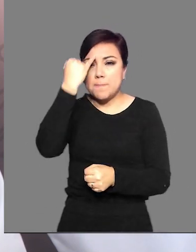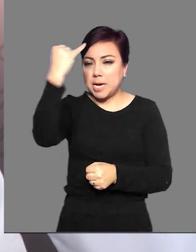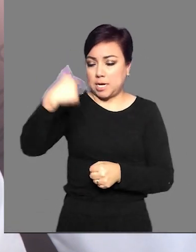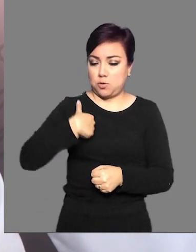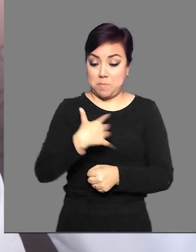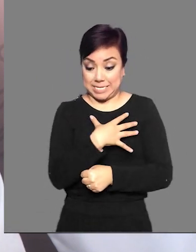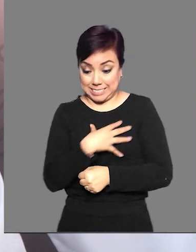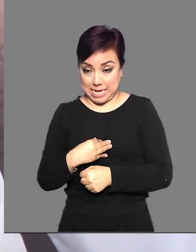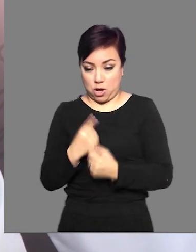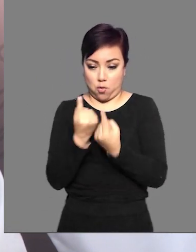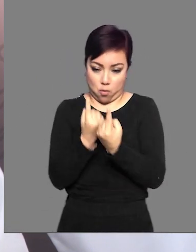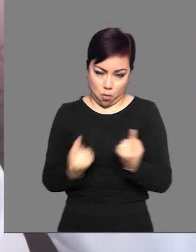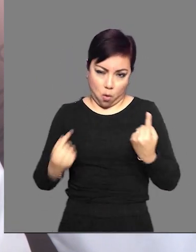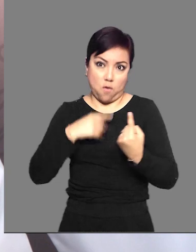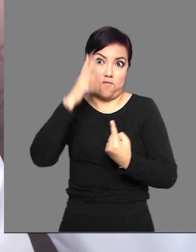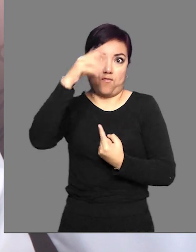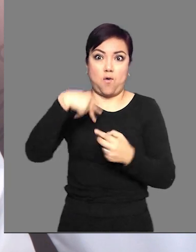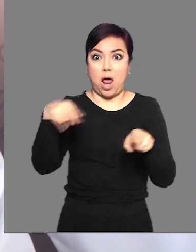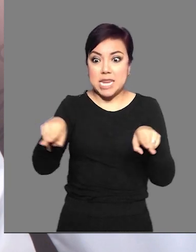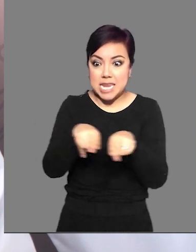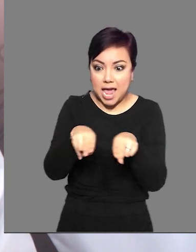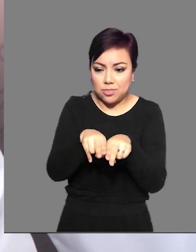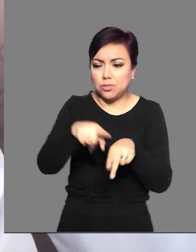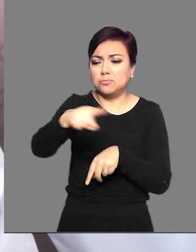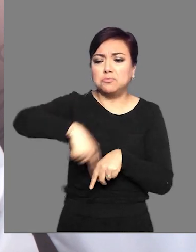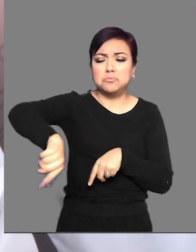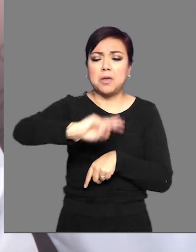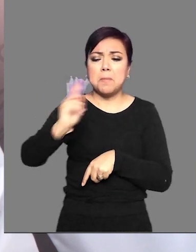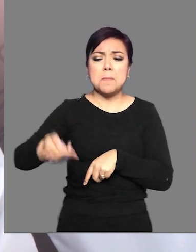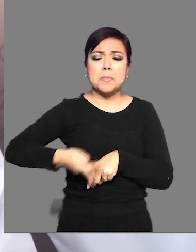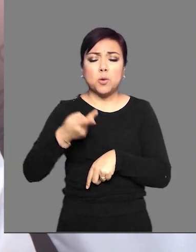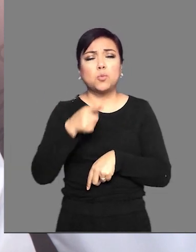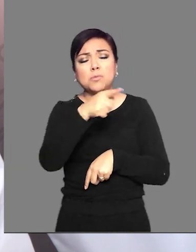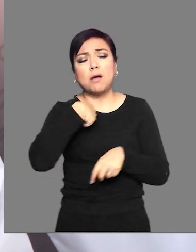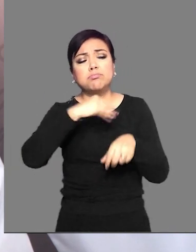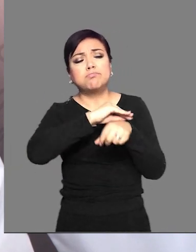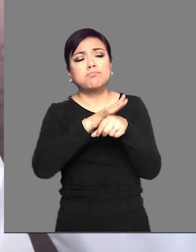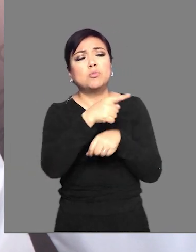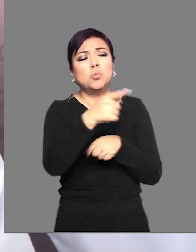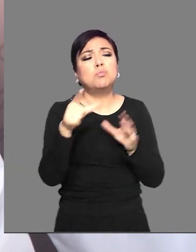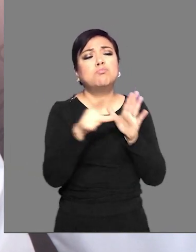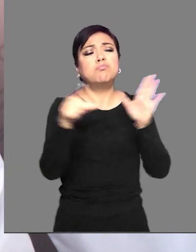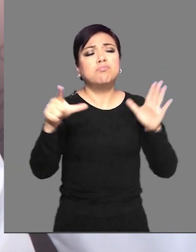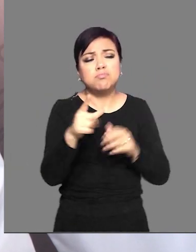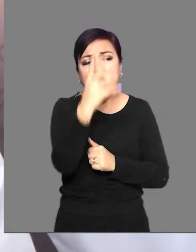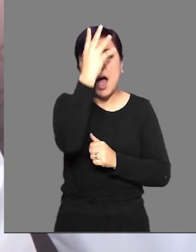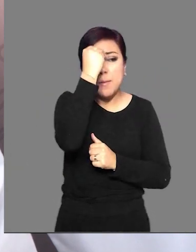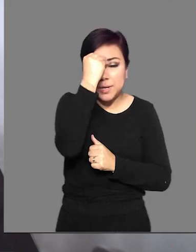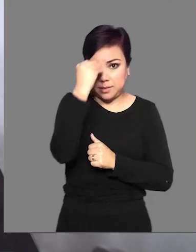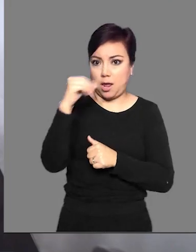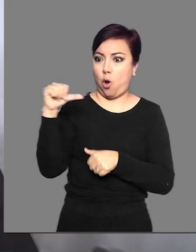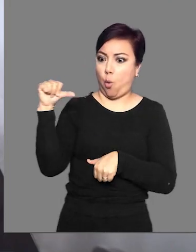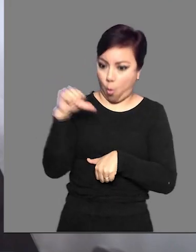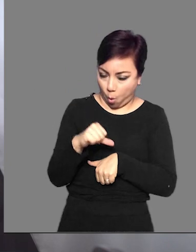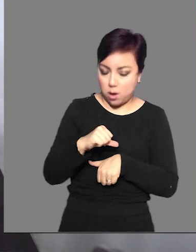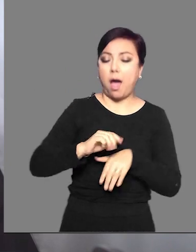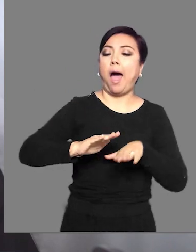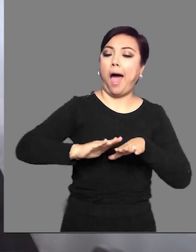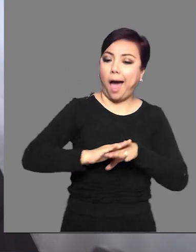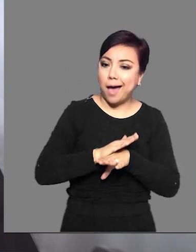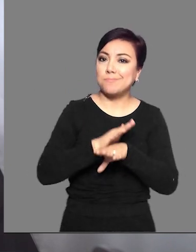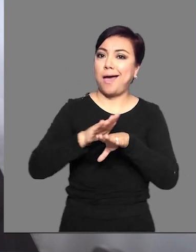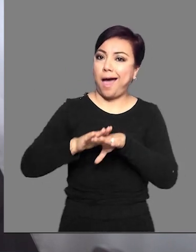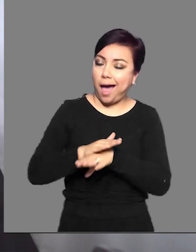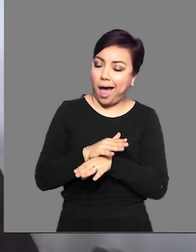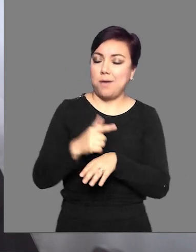Piensa en qué vas a decirle a tus hijos o nietos cuando te pregunten ¿Tú qué aprendiste de la pandemia? Tu momento de empezar es